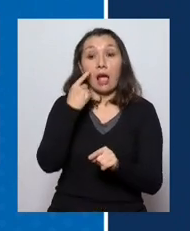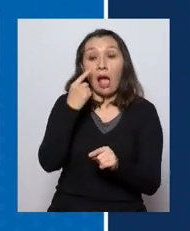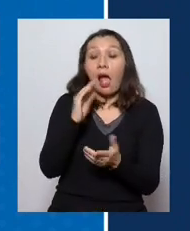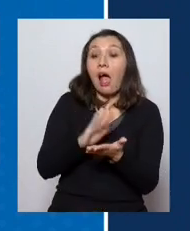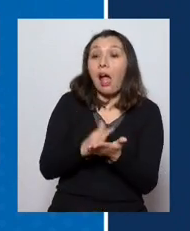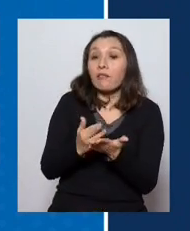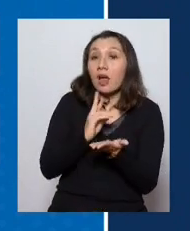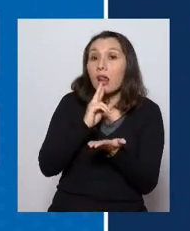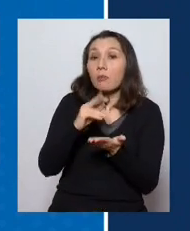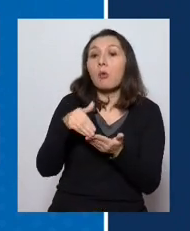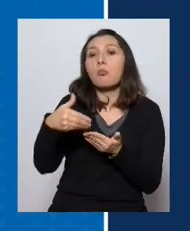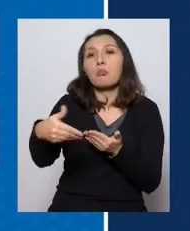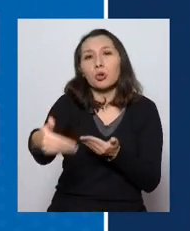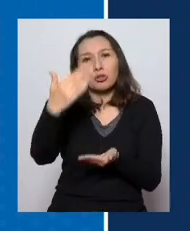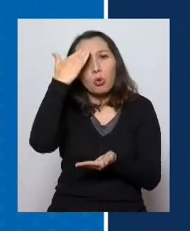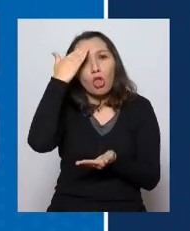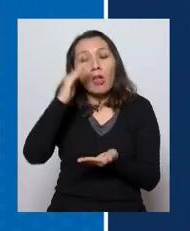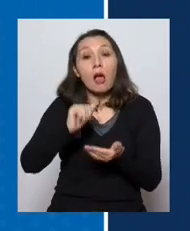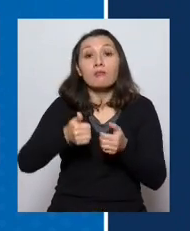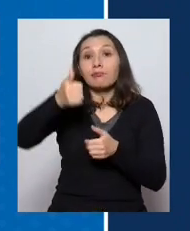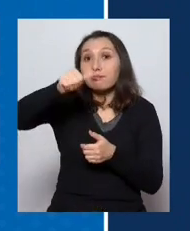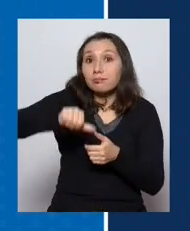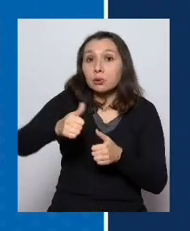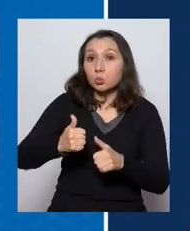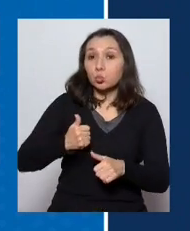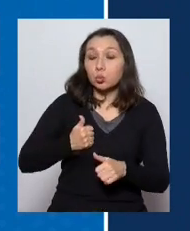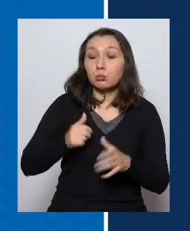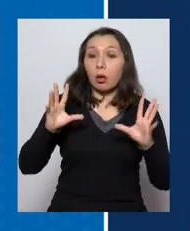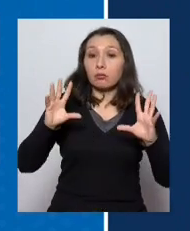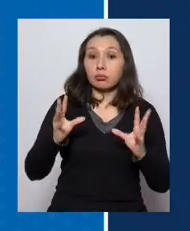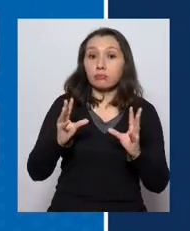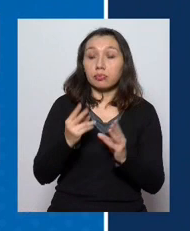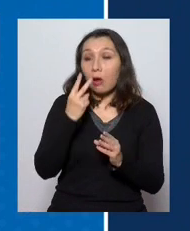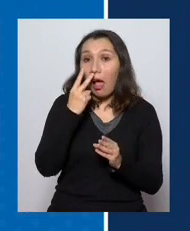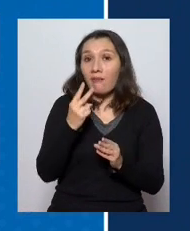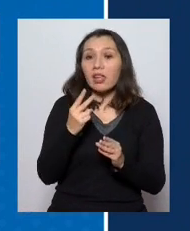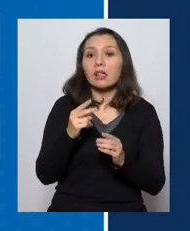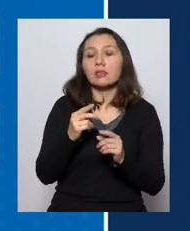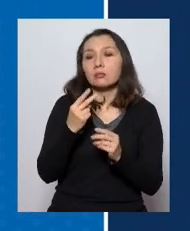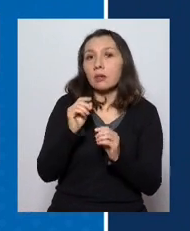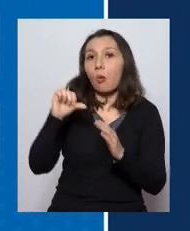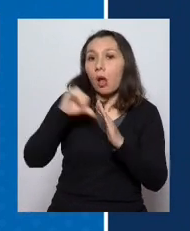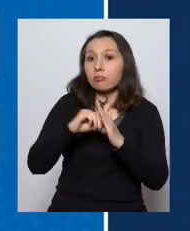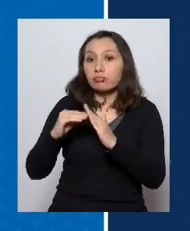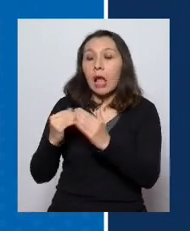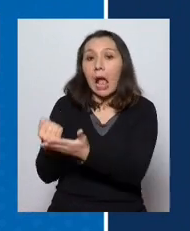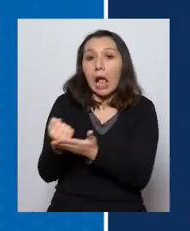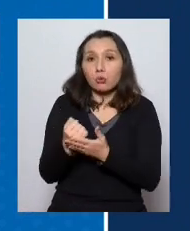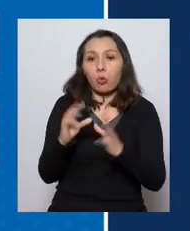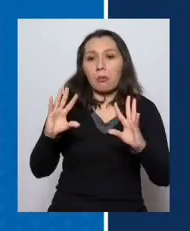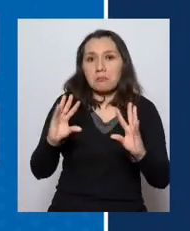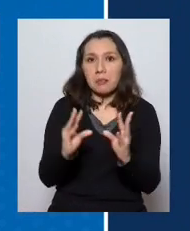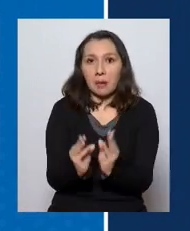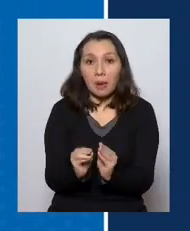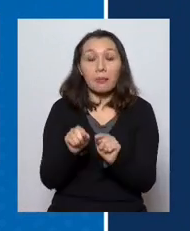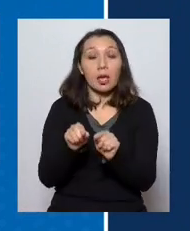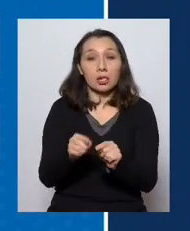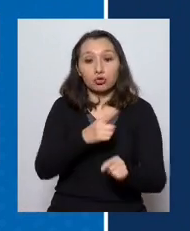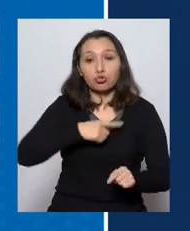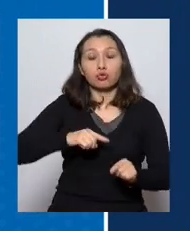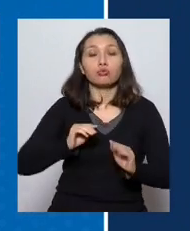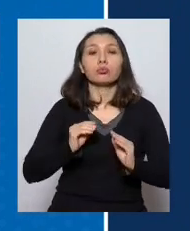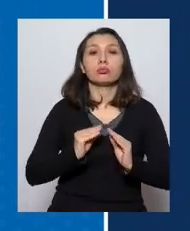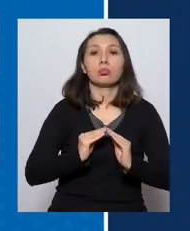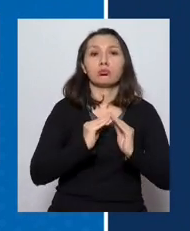vamos a ver en días posteriores cuando esta cuarentena disminuya esta velocidad de contagio. Además, nosotros hemos puesto